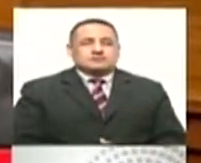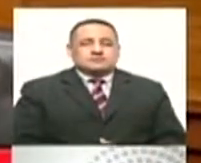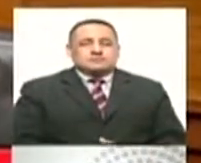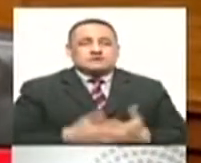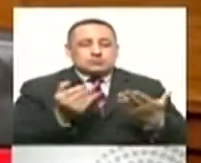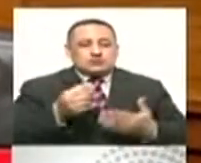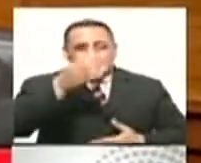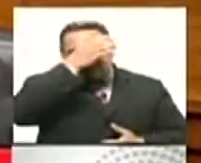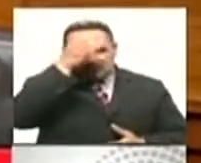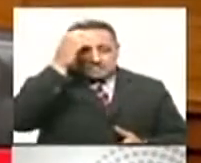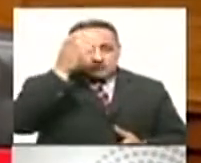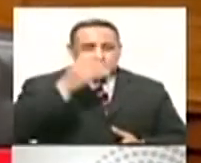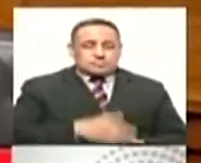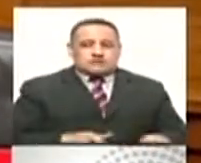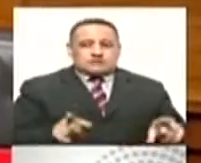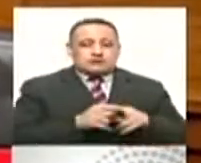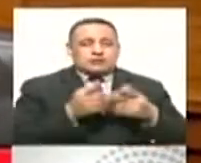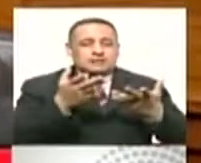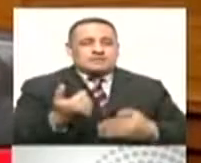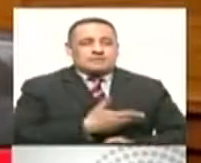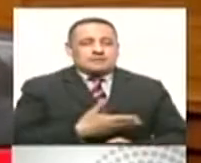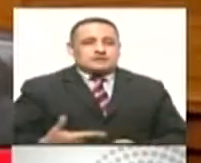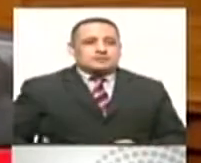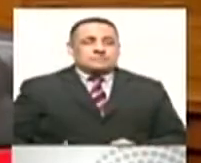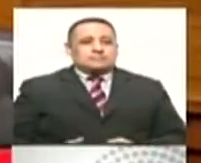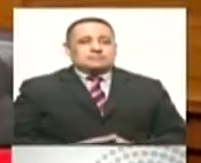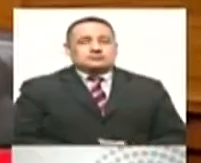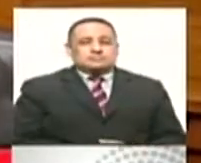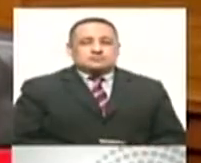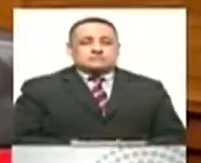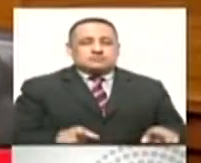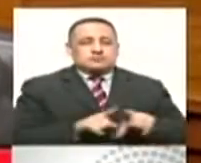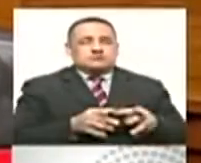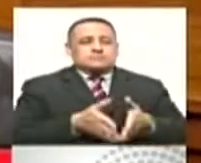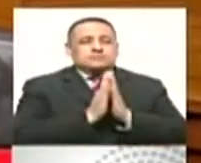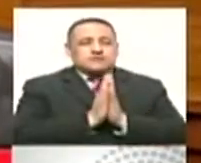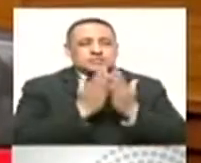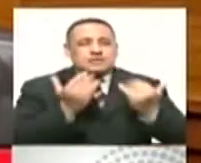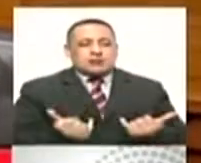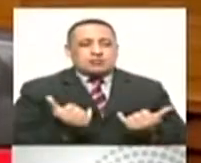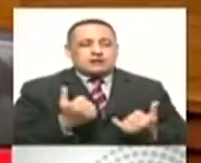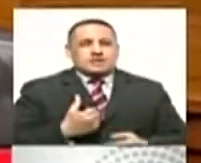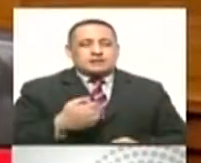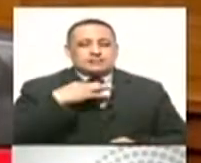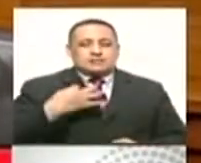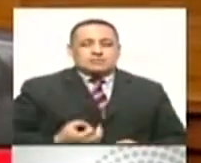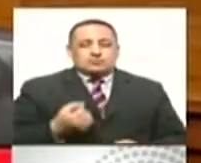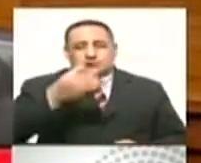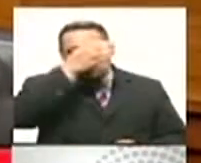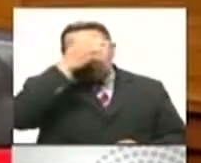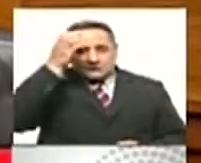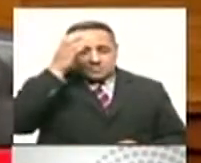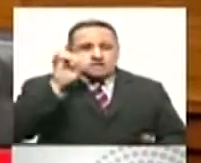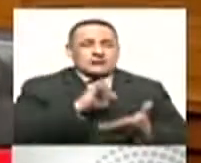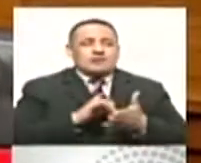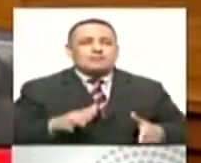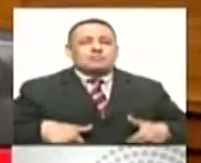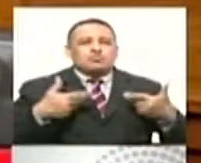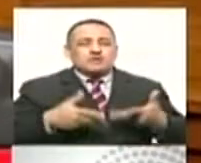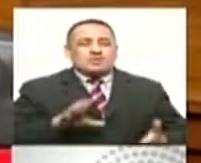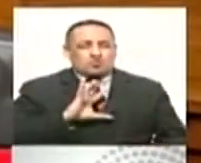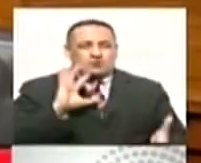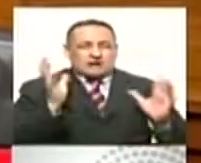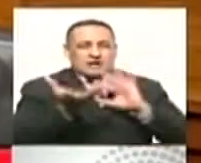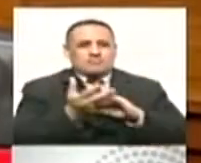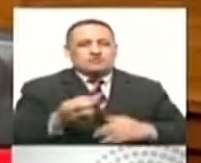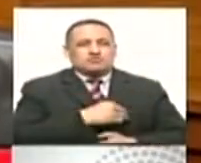justamente estas brigadas de vacunación que hacen un trabajo, digamos, heroico y que van de casa en